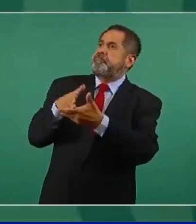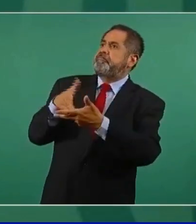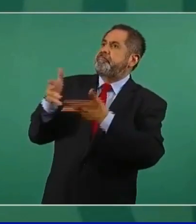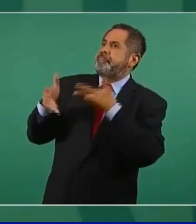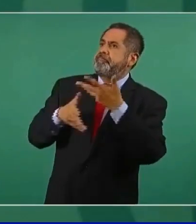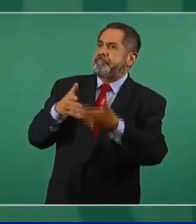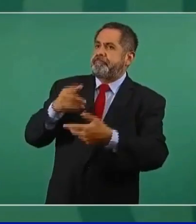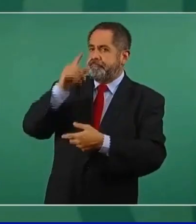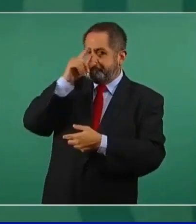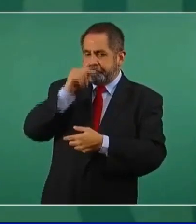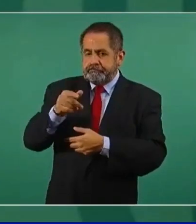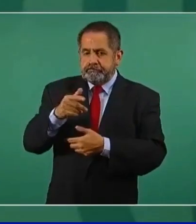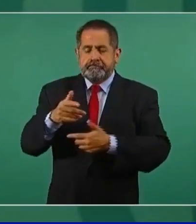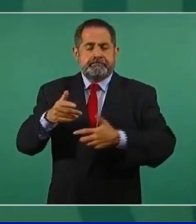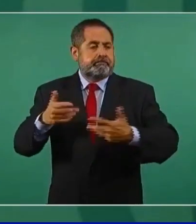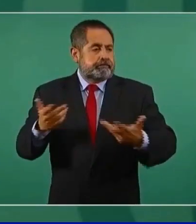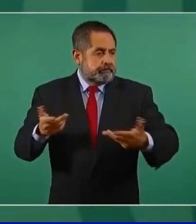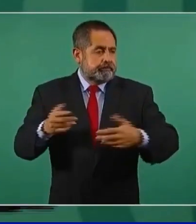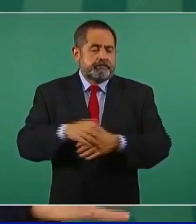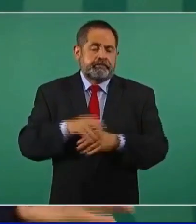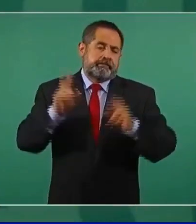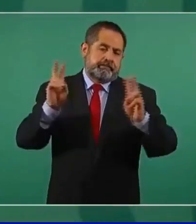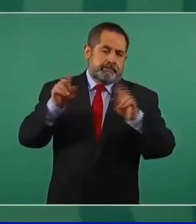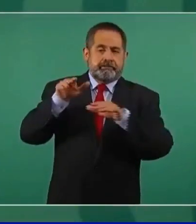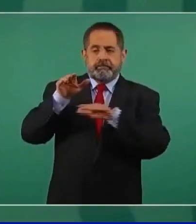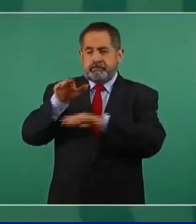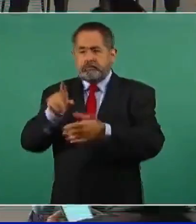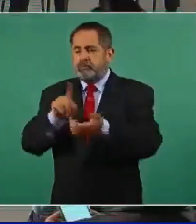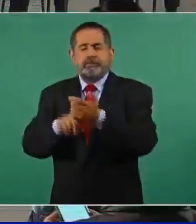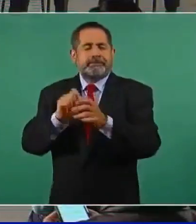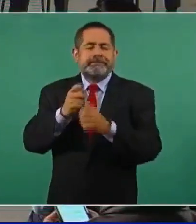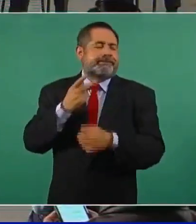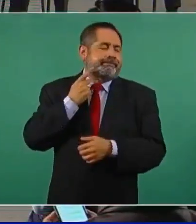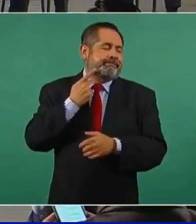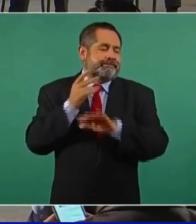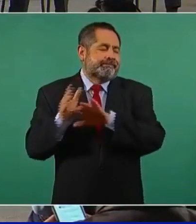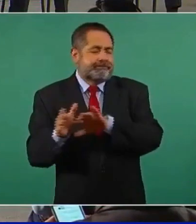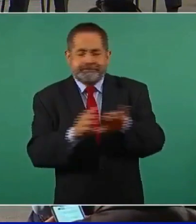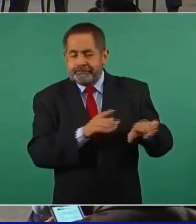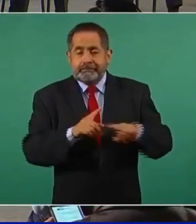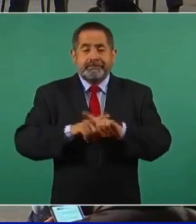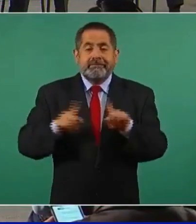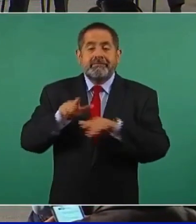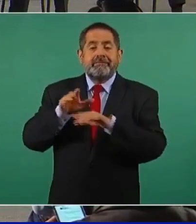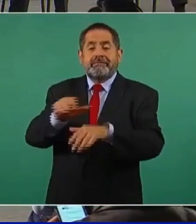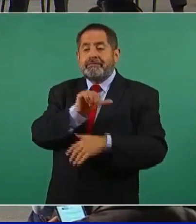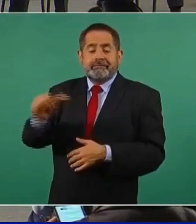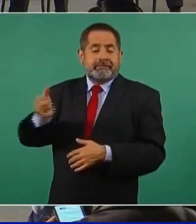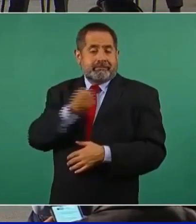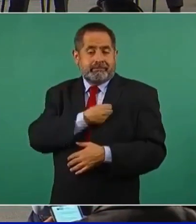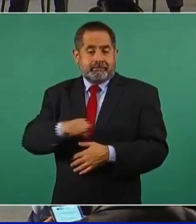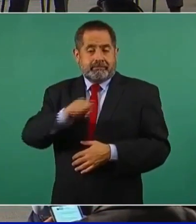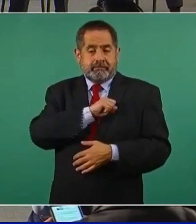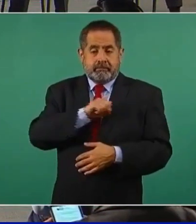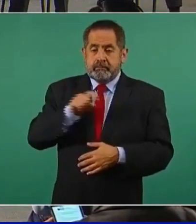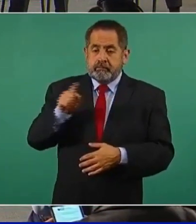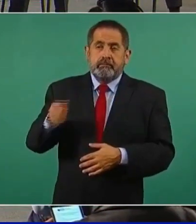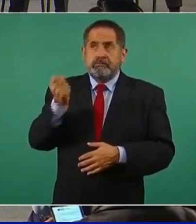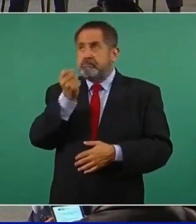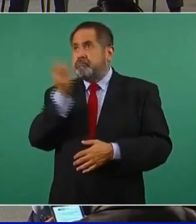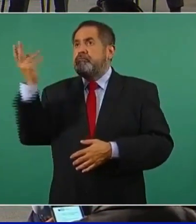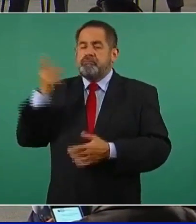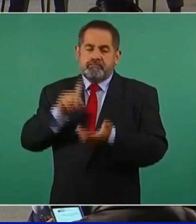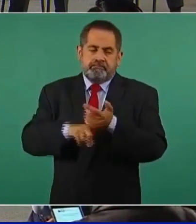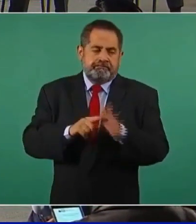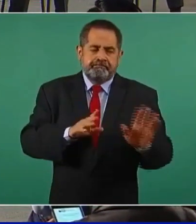expresado desde el punto de vista de la salud pública, no tiene que ver con la parte diplomática, que obviamente está a cargo del canciller, pero desde el